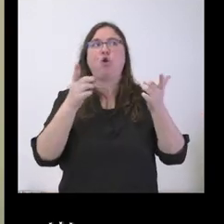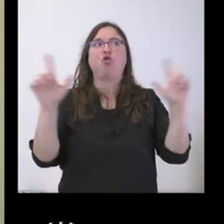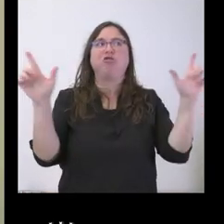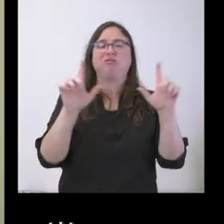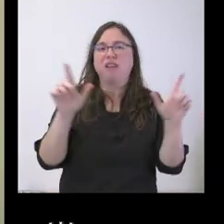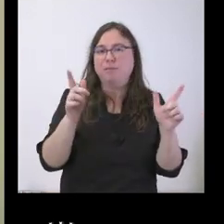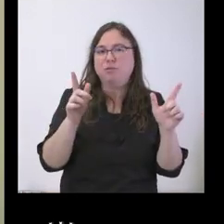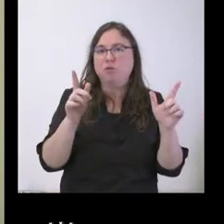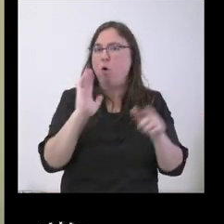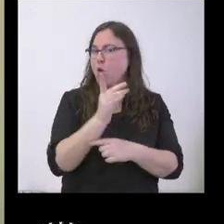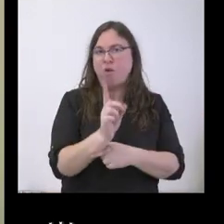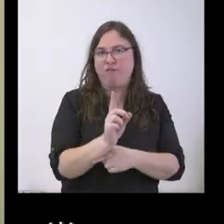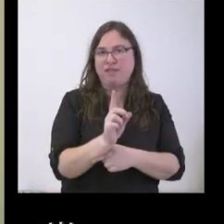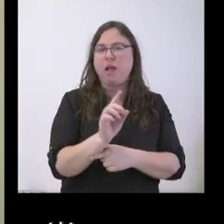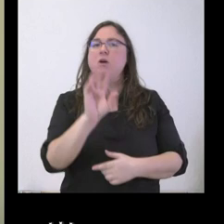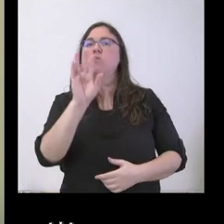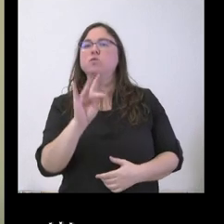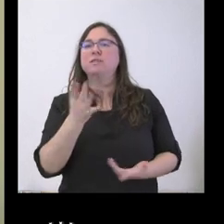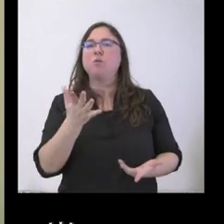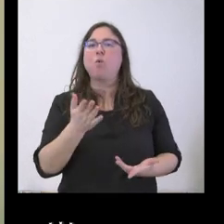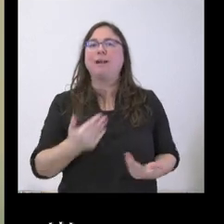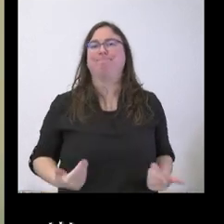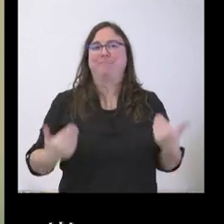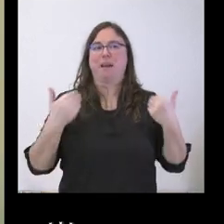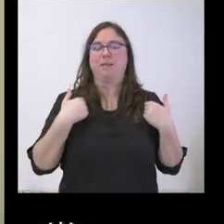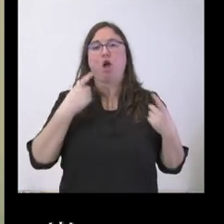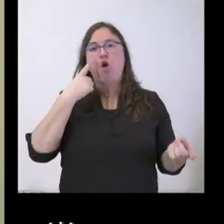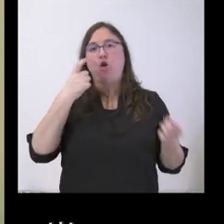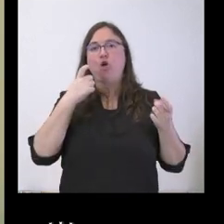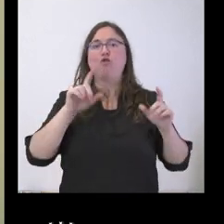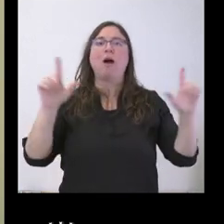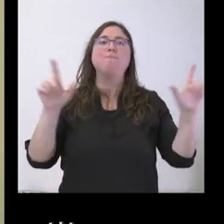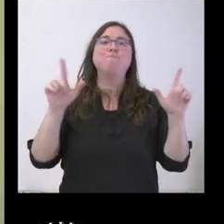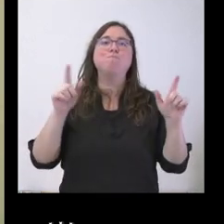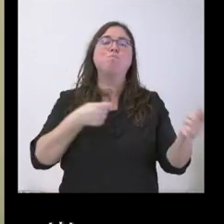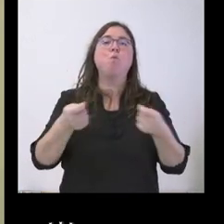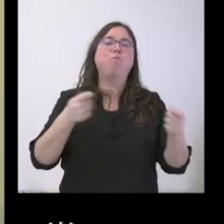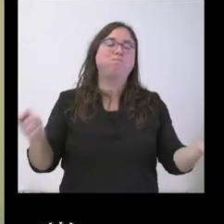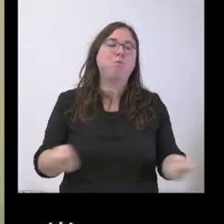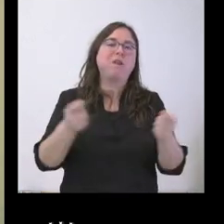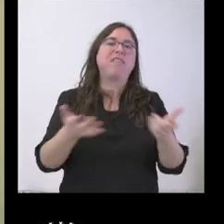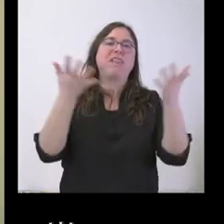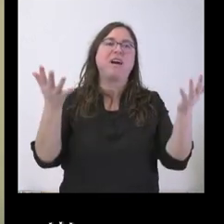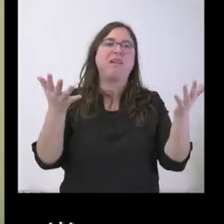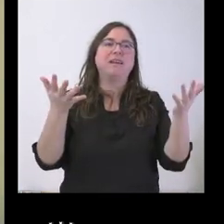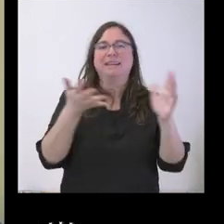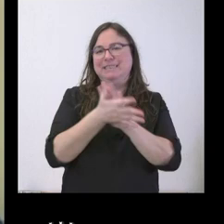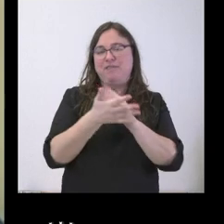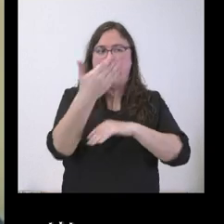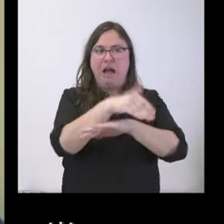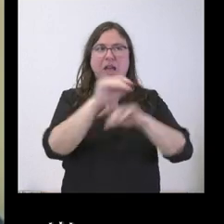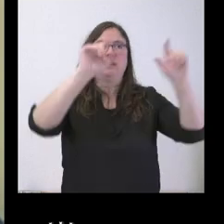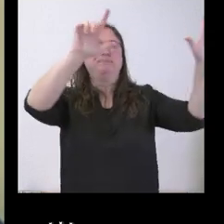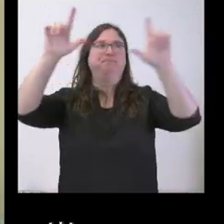no. No sé qué capacidad tiene la Junta para regular la publicidad, si son los espacios en la calle o a qué